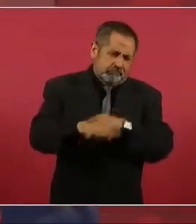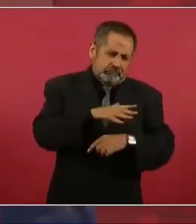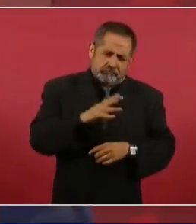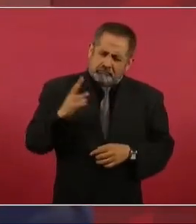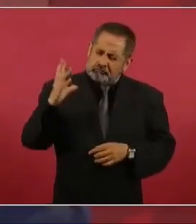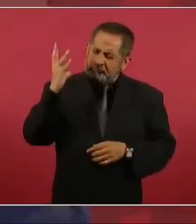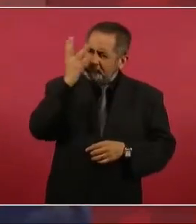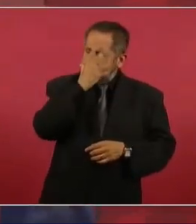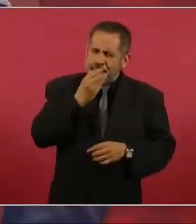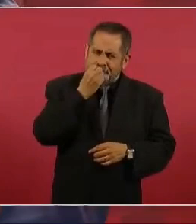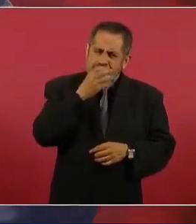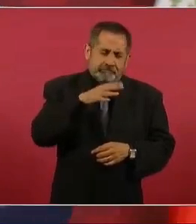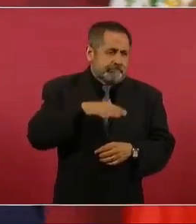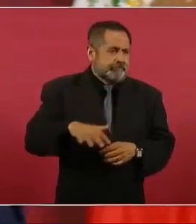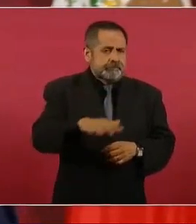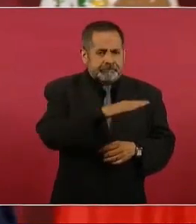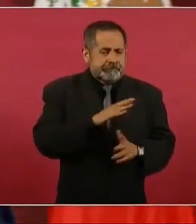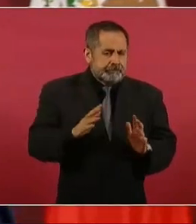naturales,